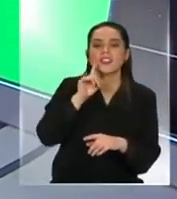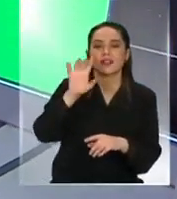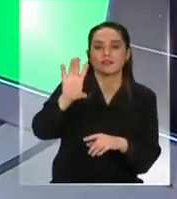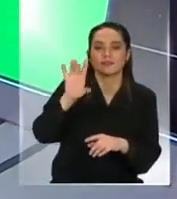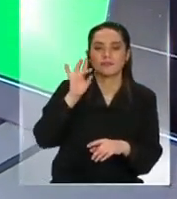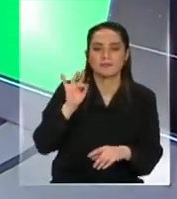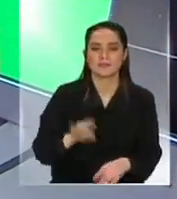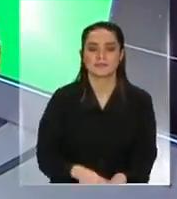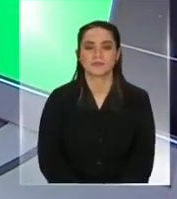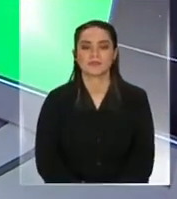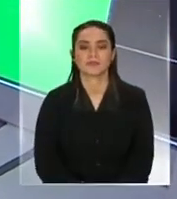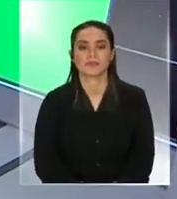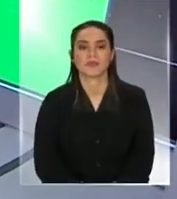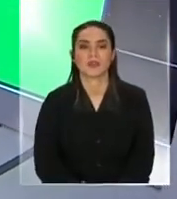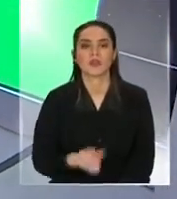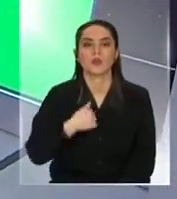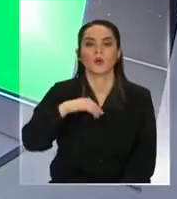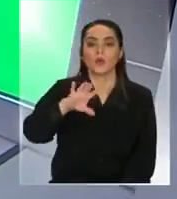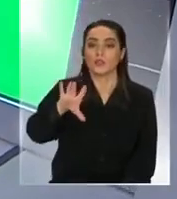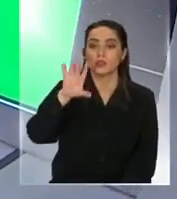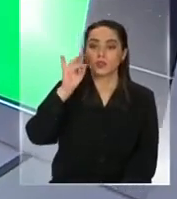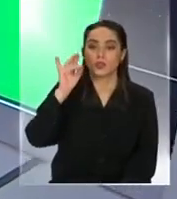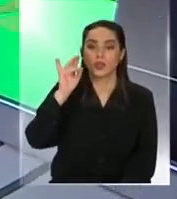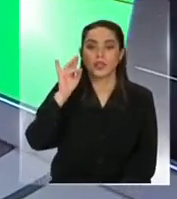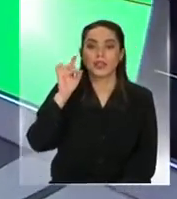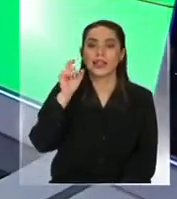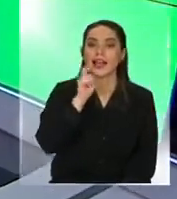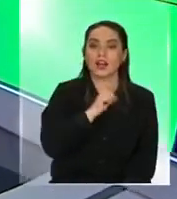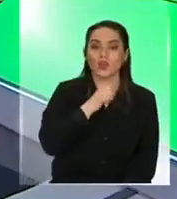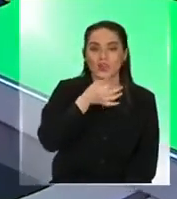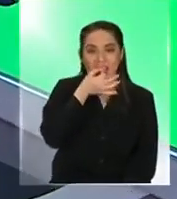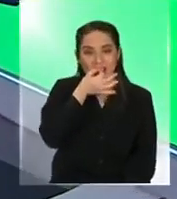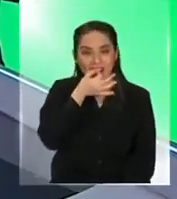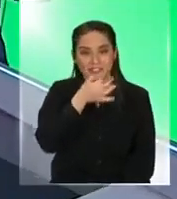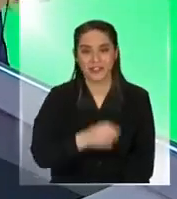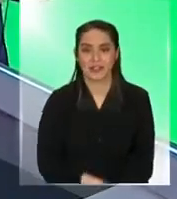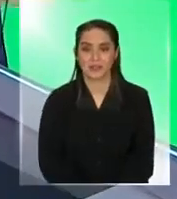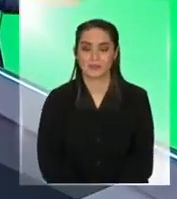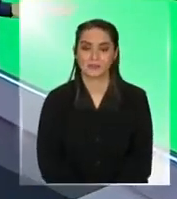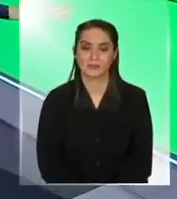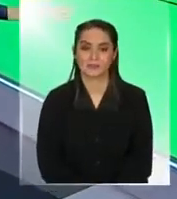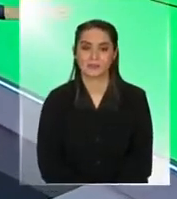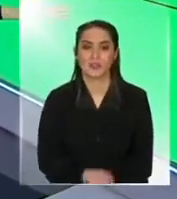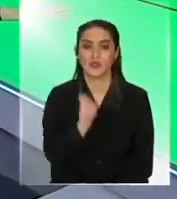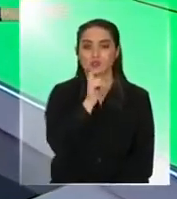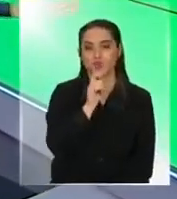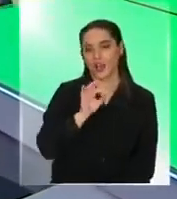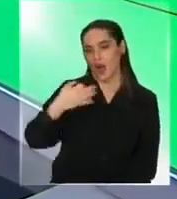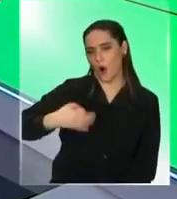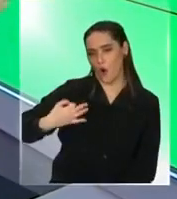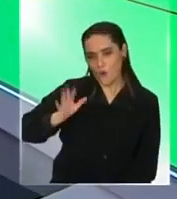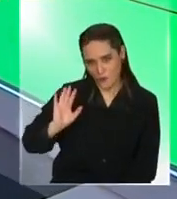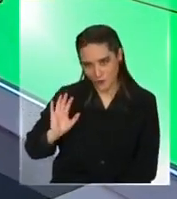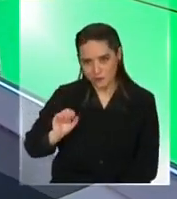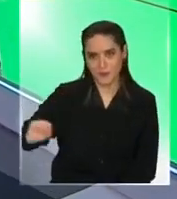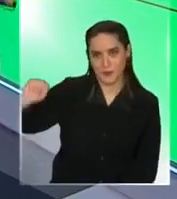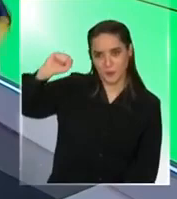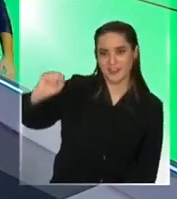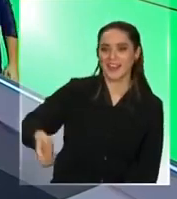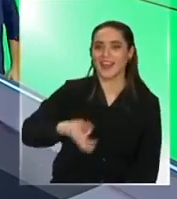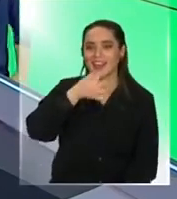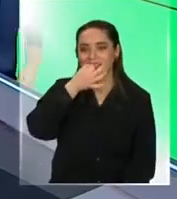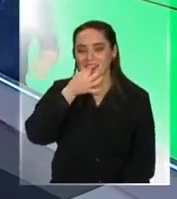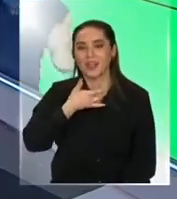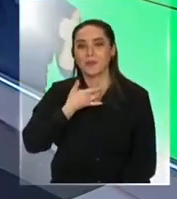ir a ver voy a escoger al rojo y al verde al rojo y al verde al rojo por razones obvias y al verde porque necesitamos